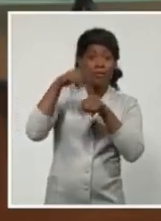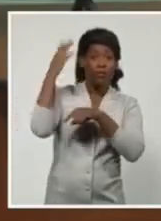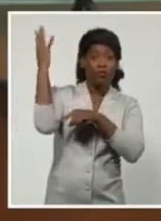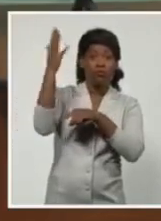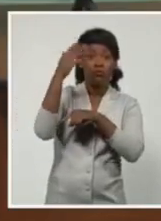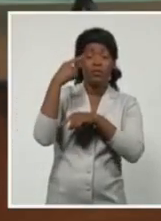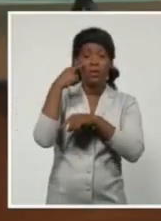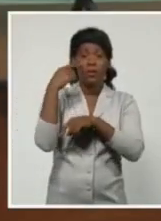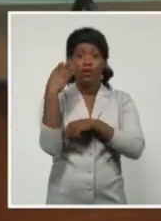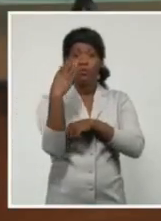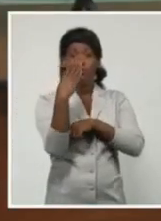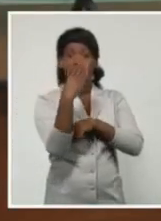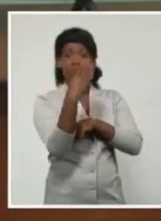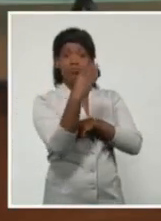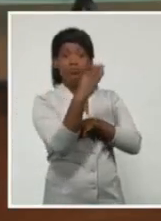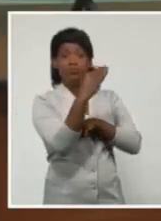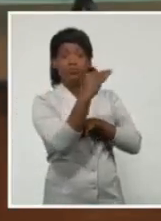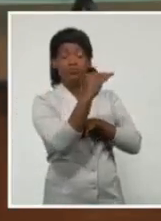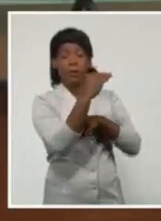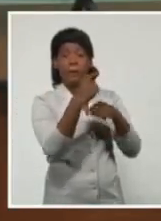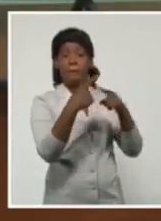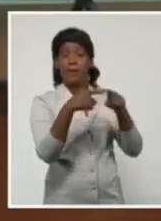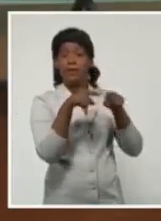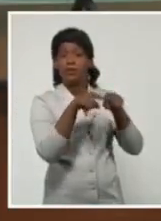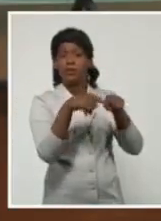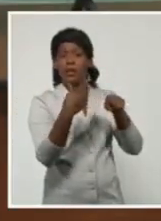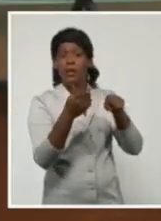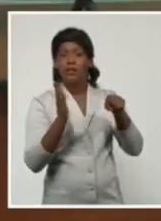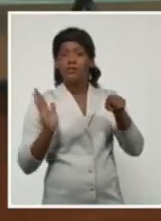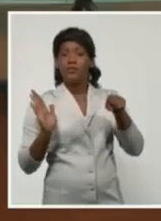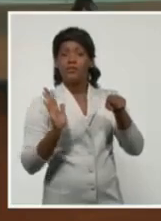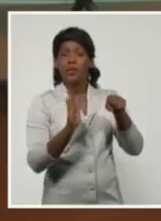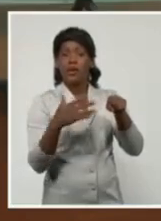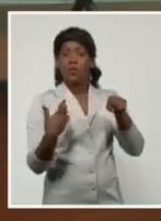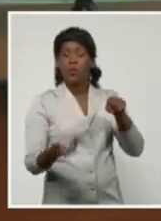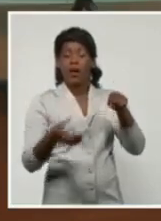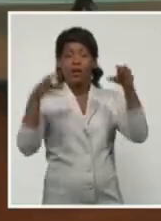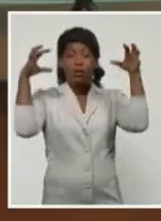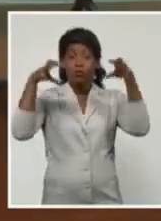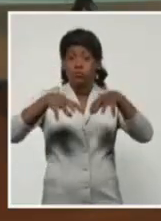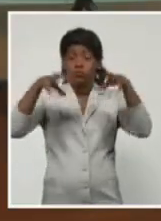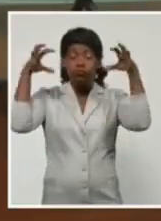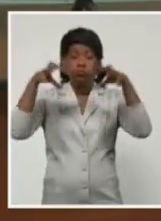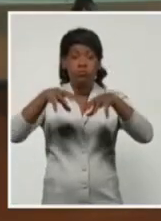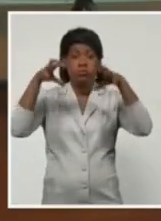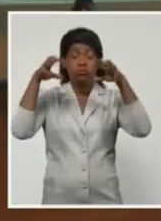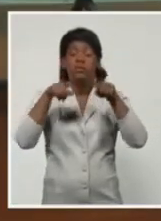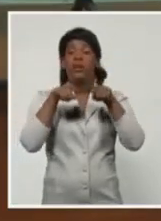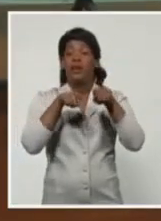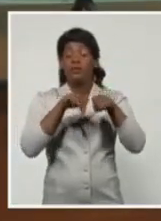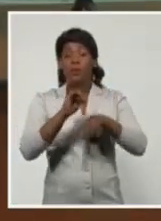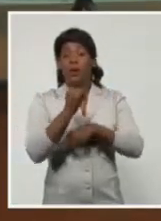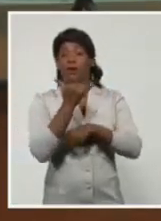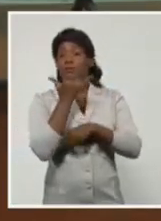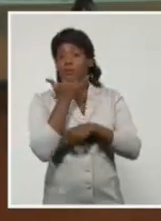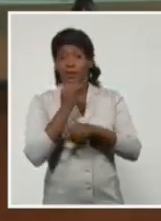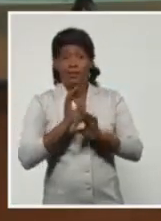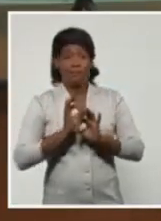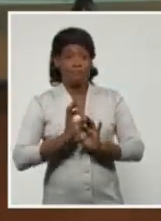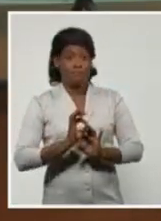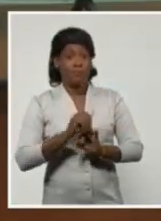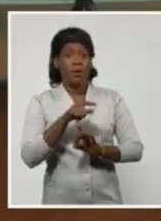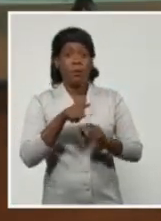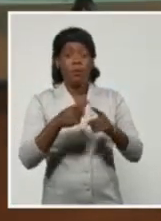se aleja del huracán, pero quedaron detrás las bandas de lluvia y esas bandas de lluvia dieron lluvias